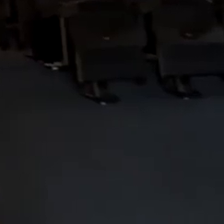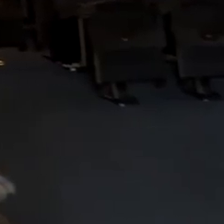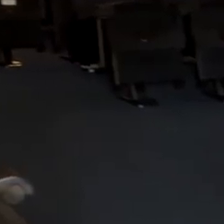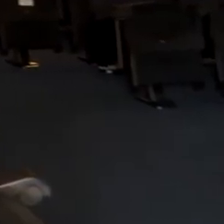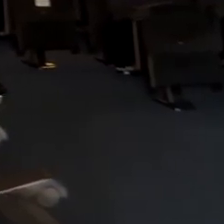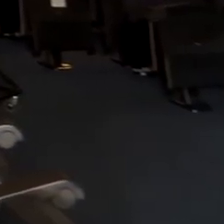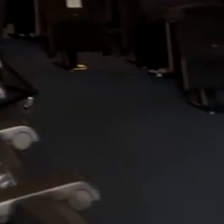Gracias. Gracias.